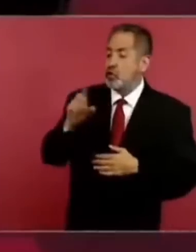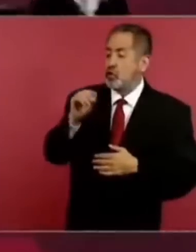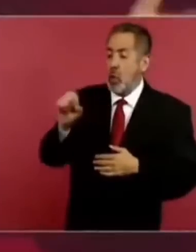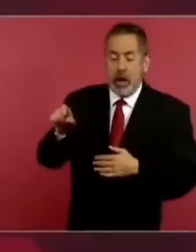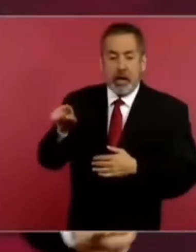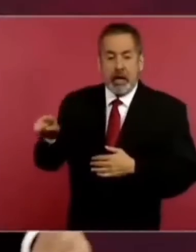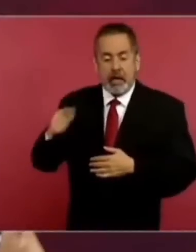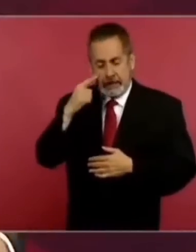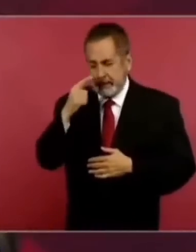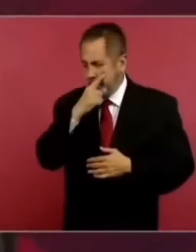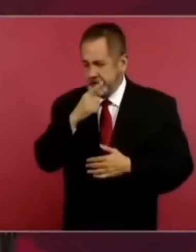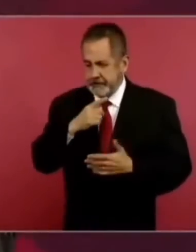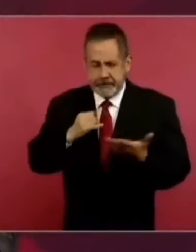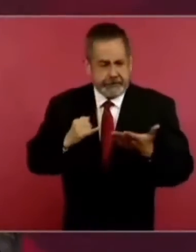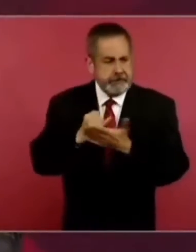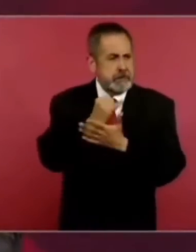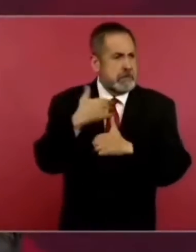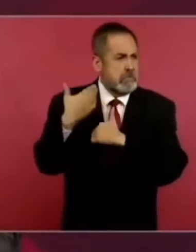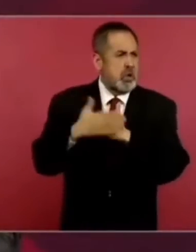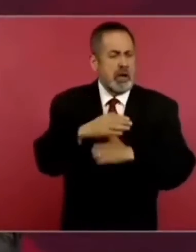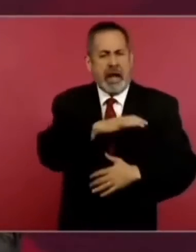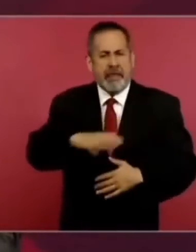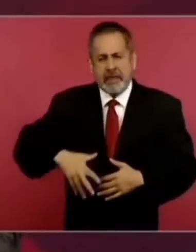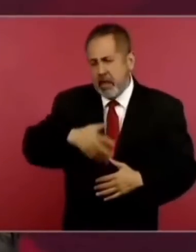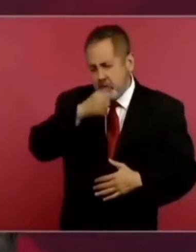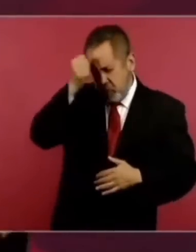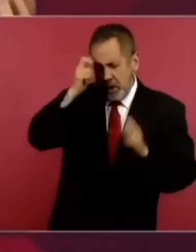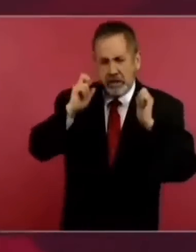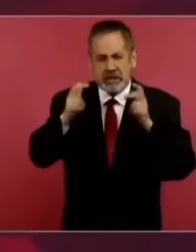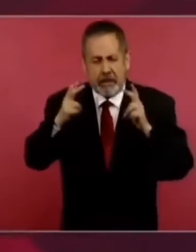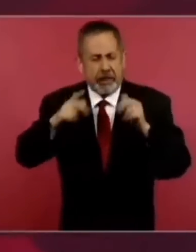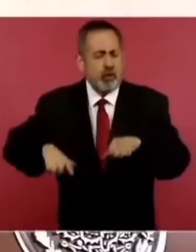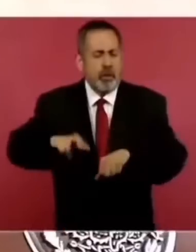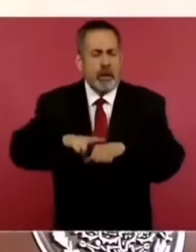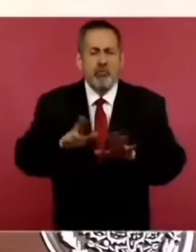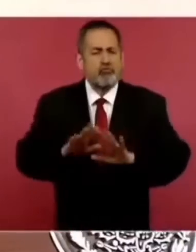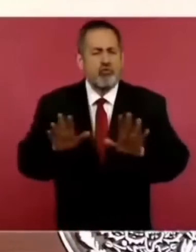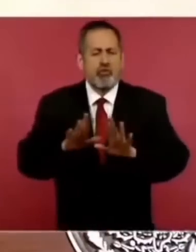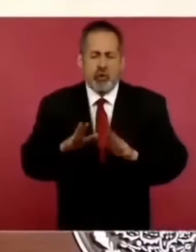participar como candidato en Chiapas y se queda